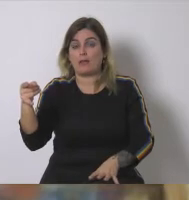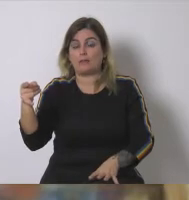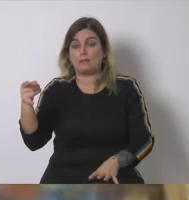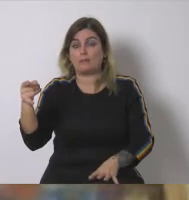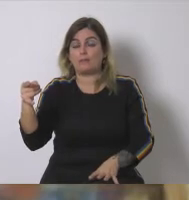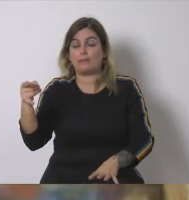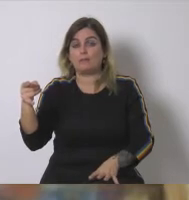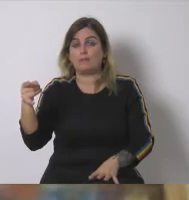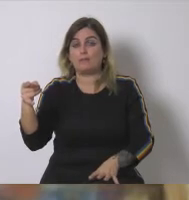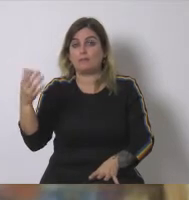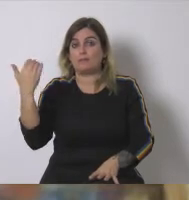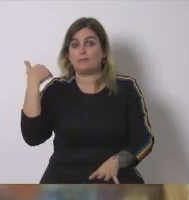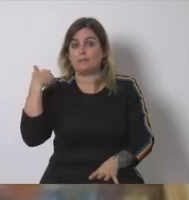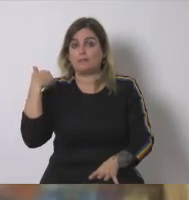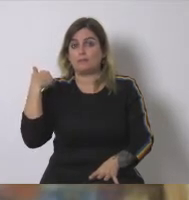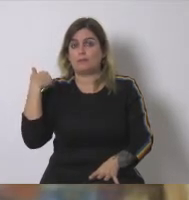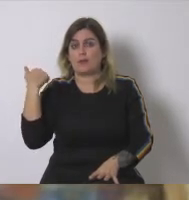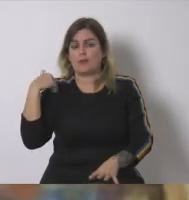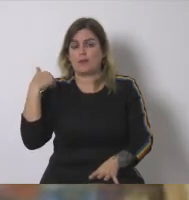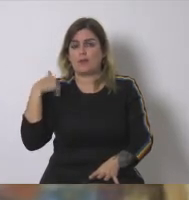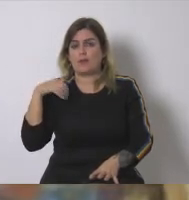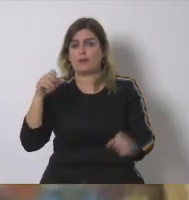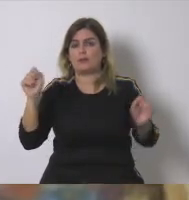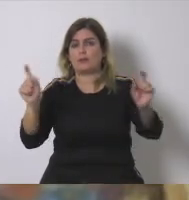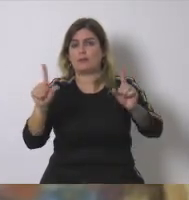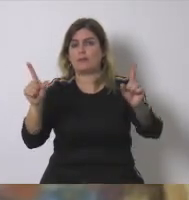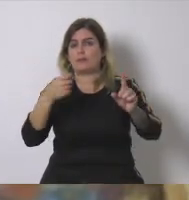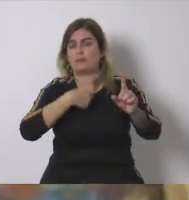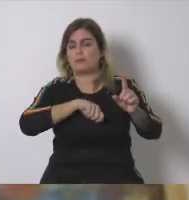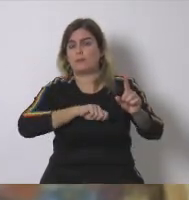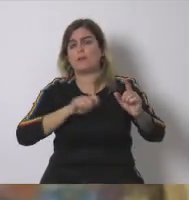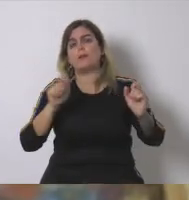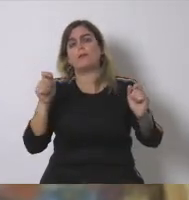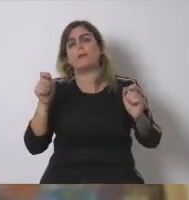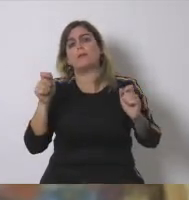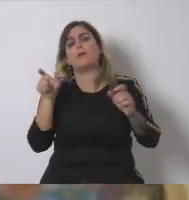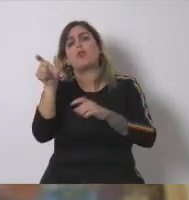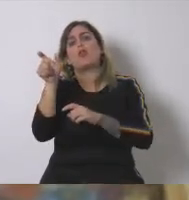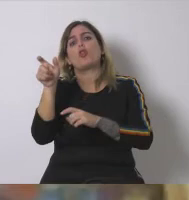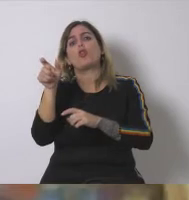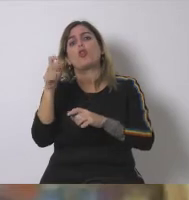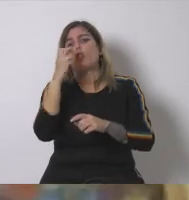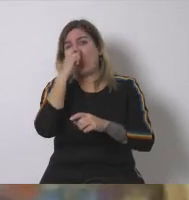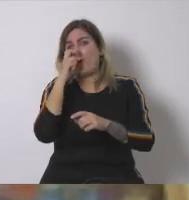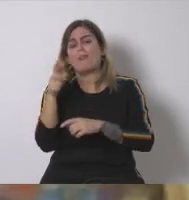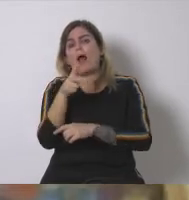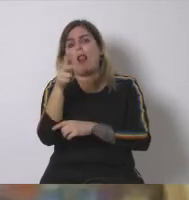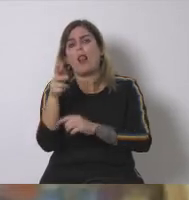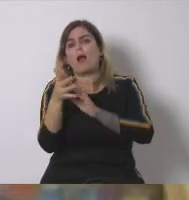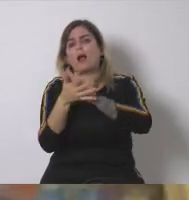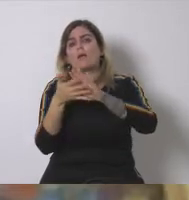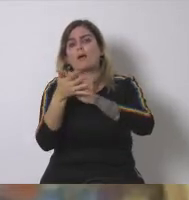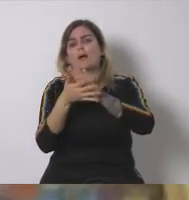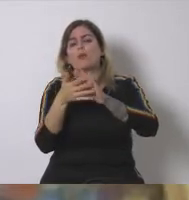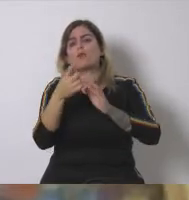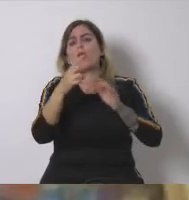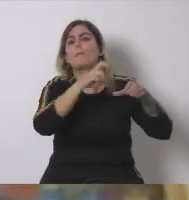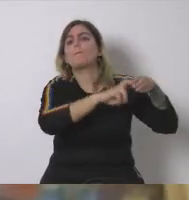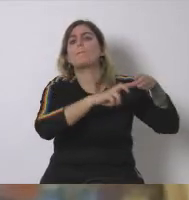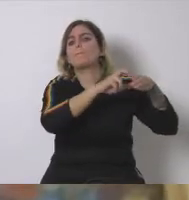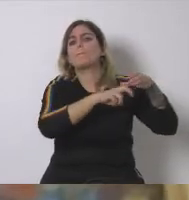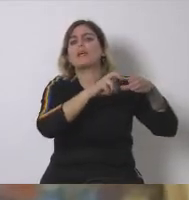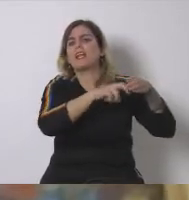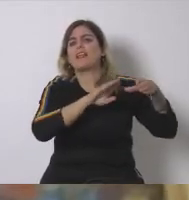pasó un documentar por Televisión Española donde nos explicaban los efectos de la mina de Chukicamata en